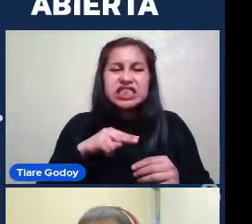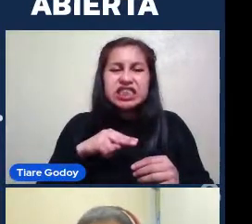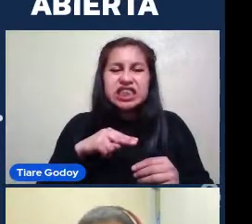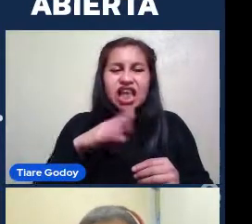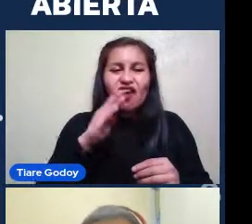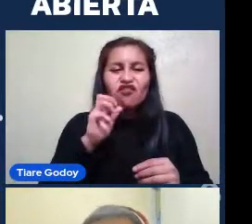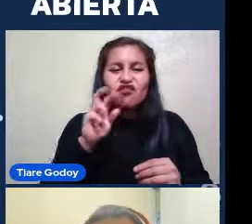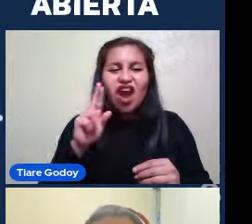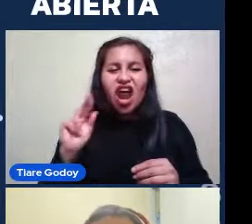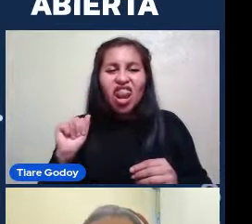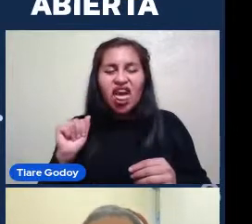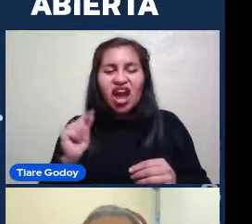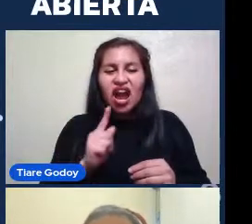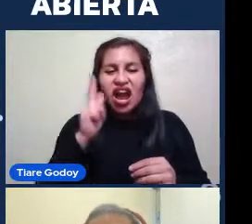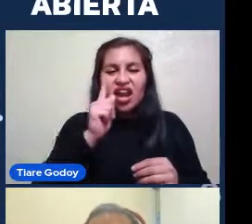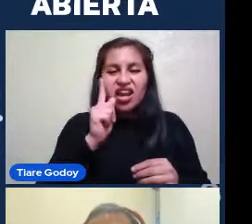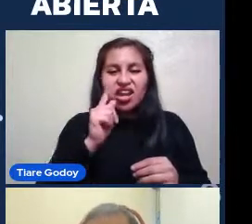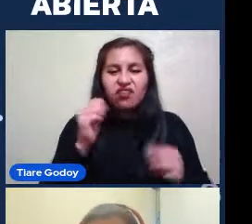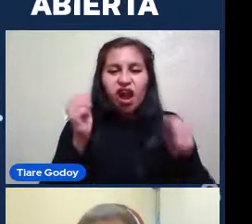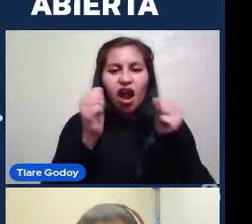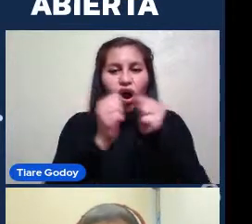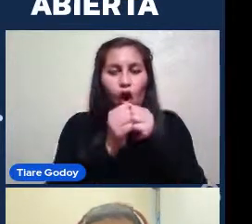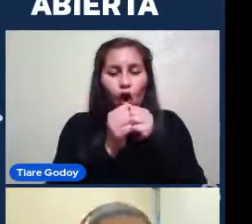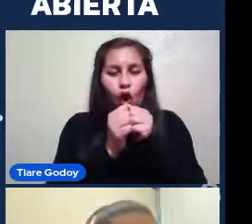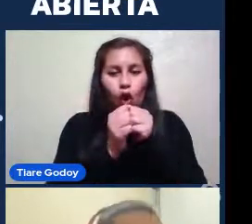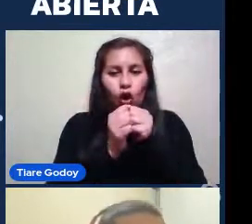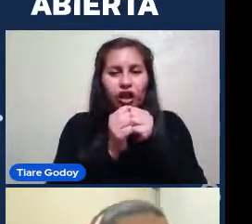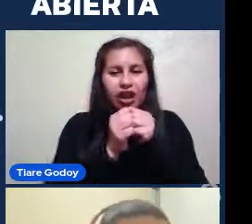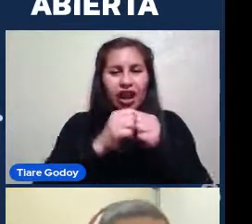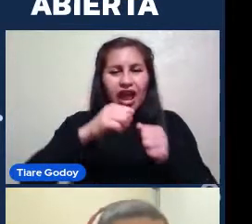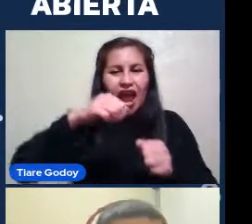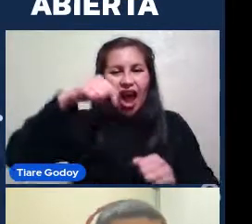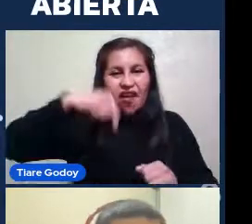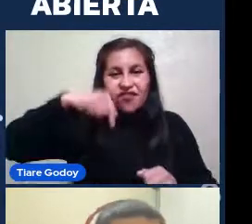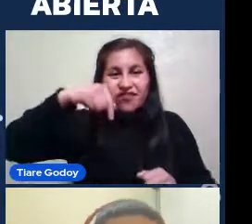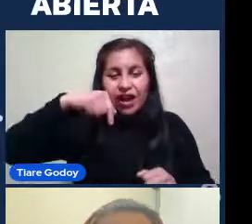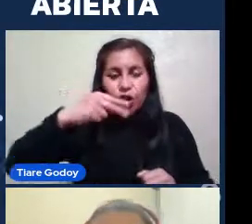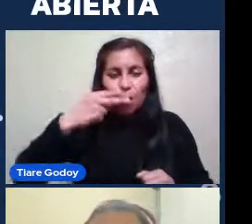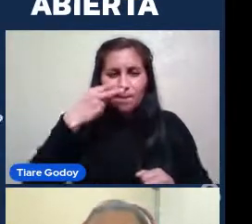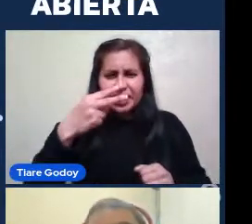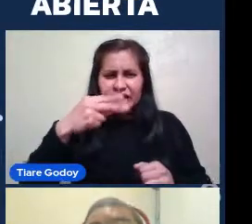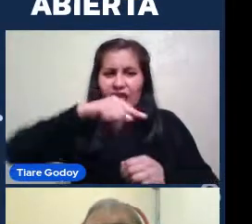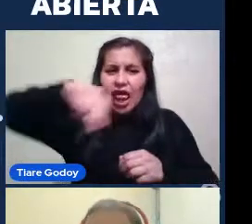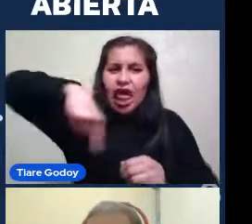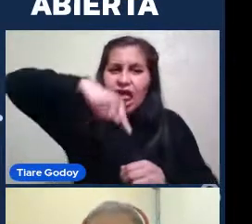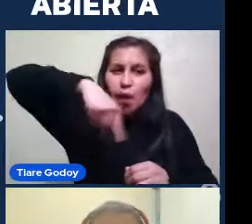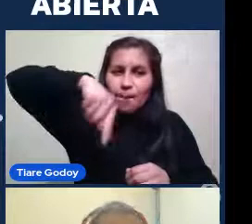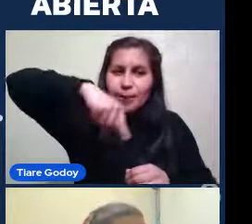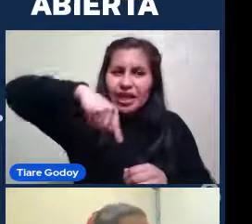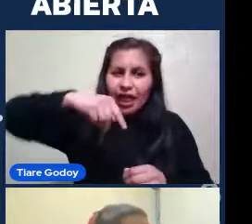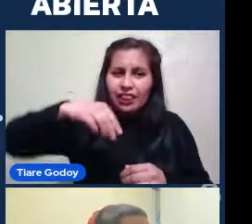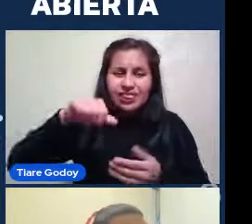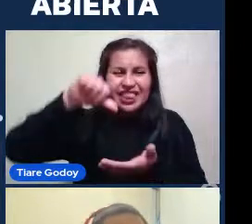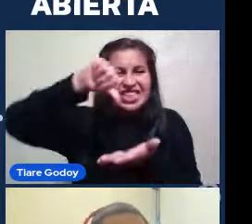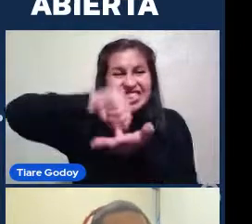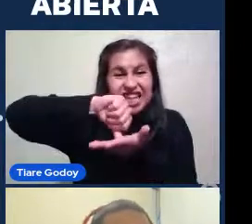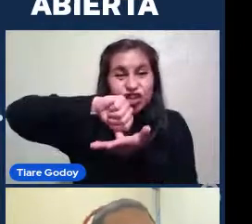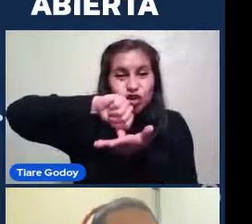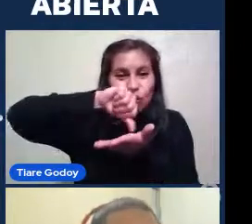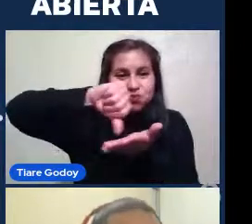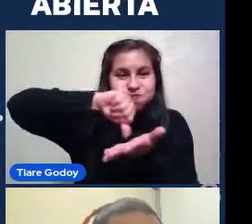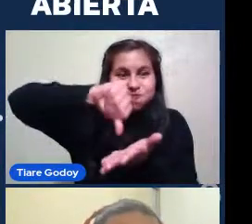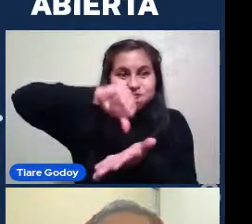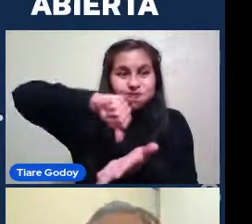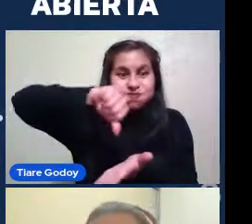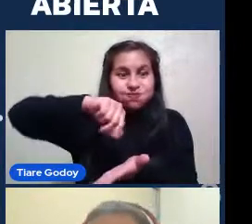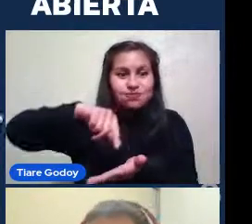barra Abajo Fíjense Como sale Una barra Desde el centro De la espiral Y finalmente Estaban las irregulares Que